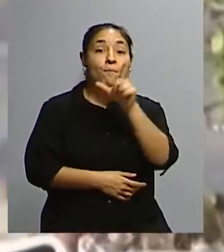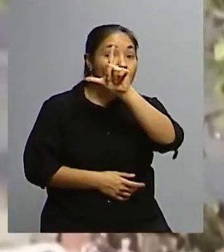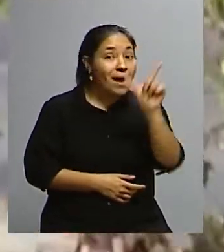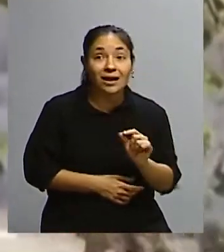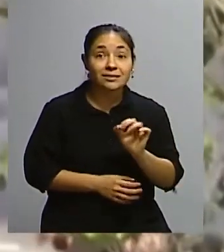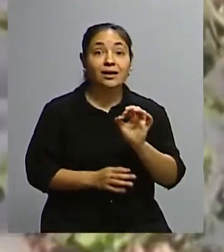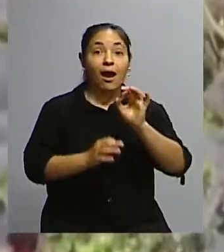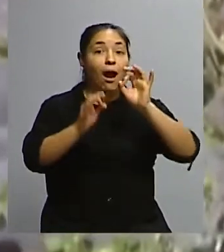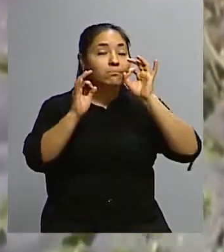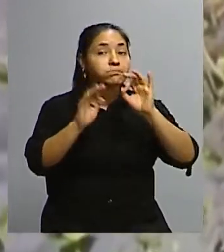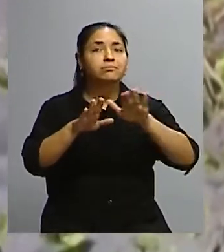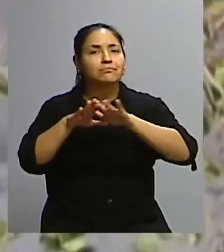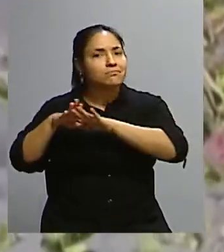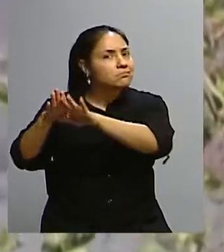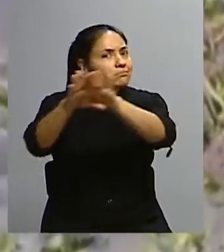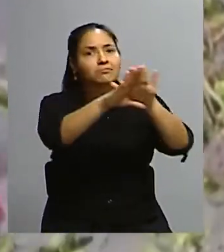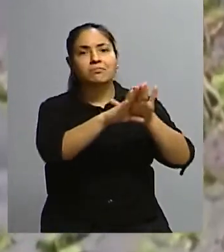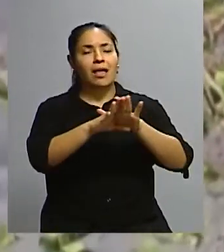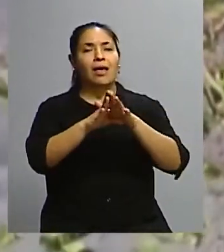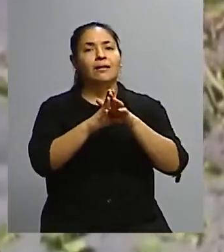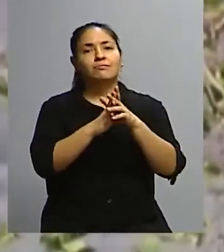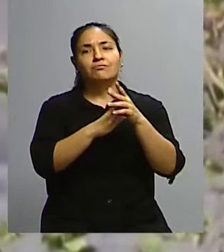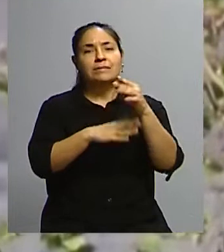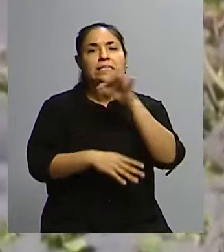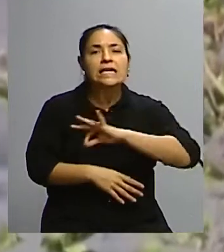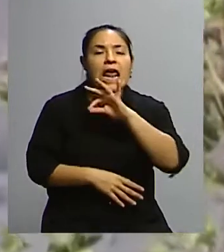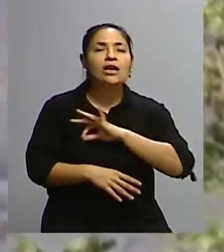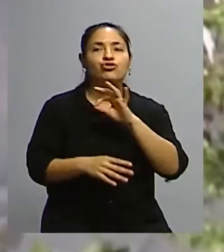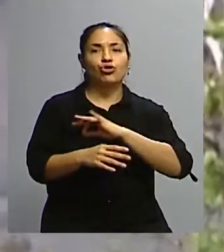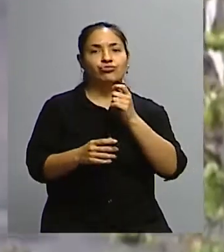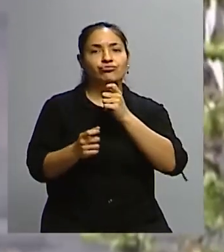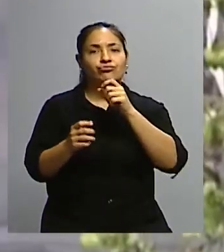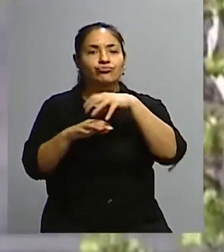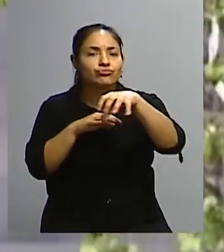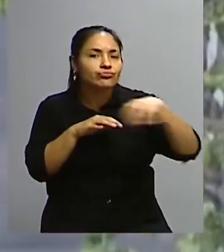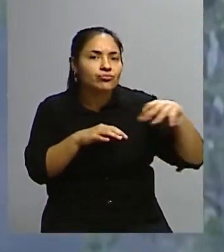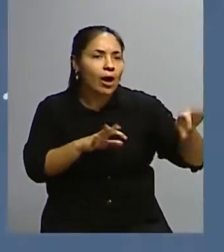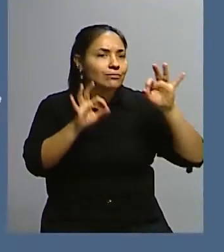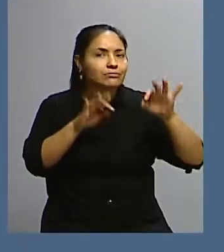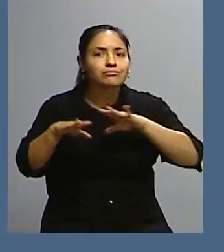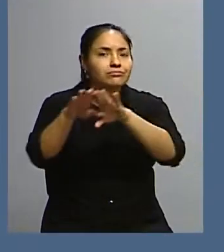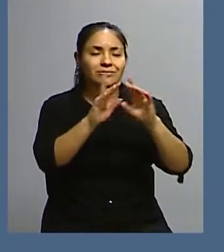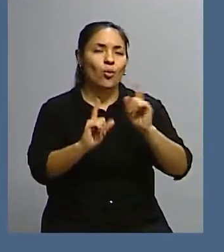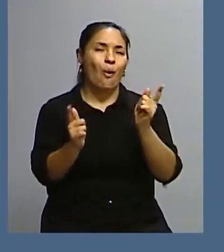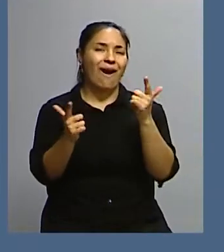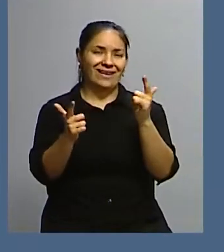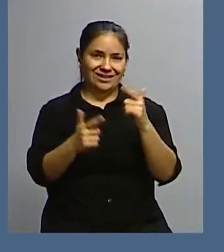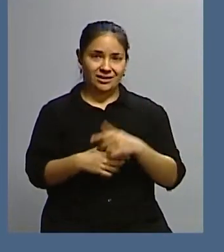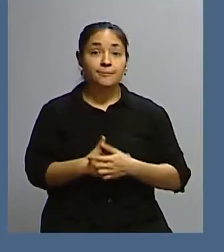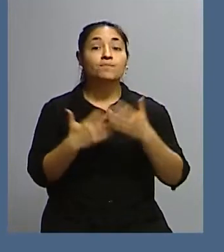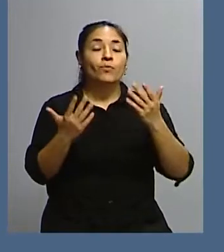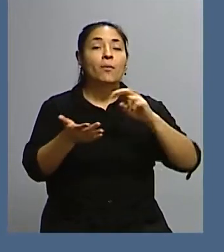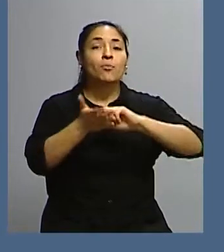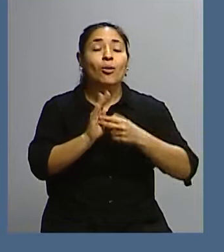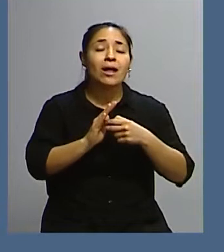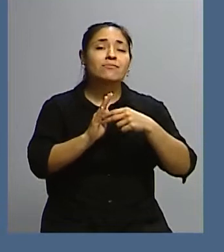redistribución equitativa de los ingresos. Lo que dejó a manifiesto este estallido social fue la profunda